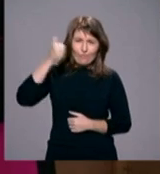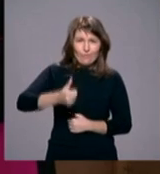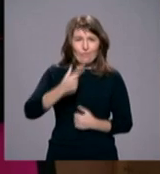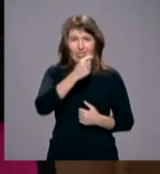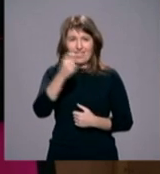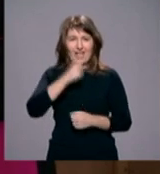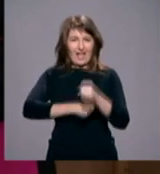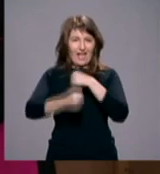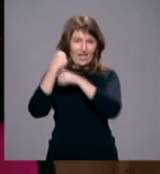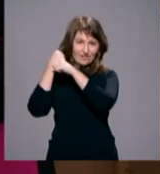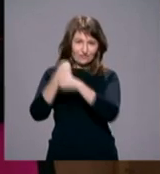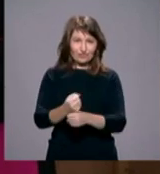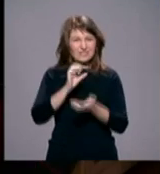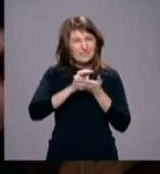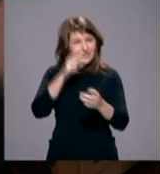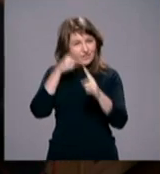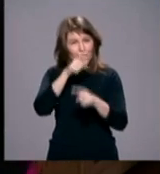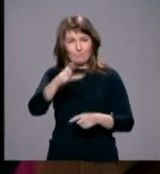servicio a los más pobres.